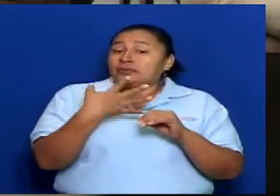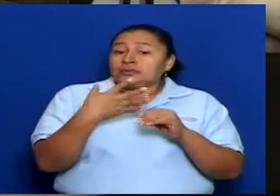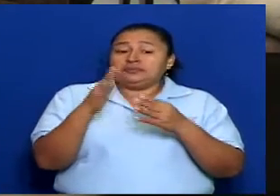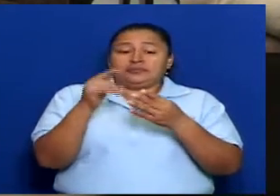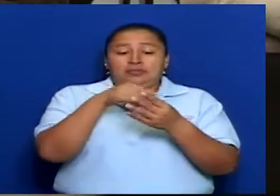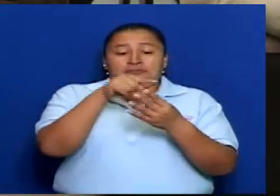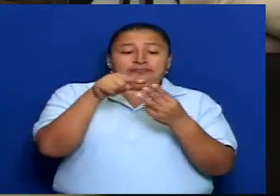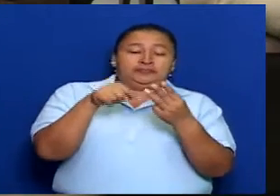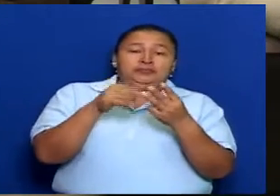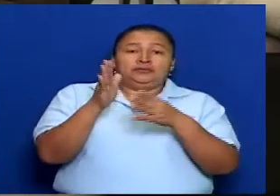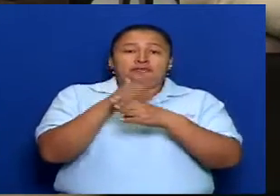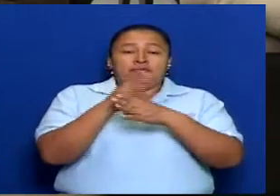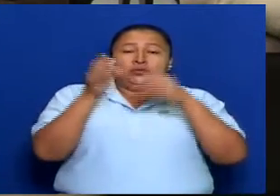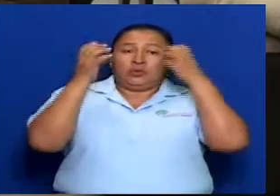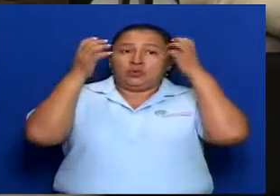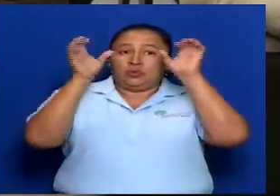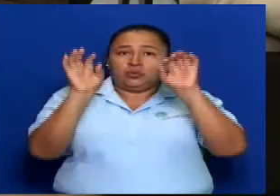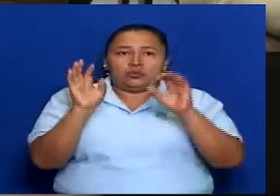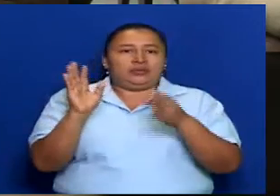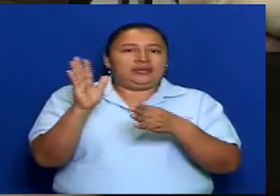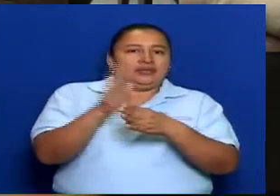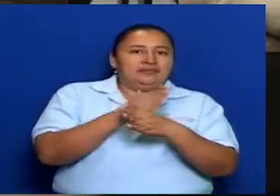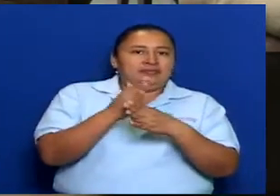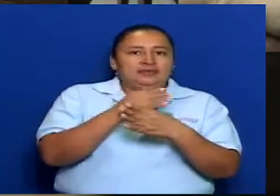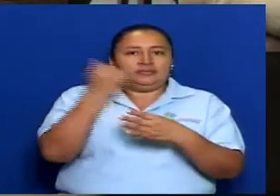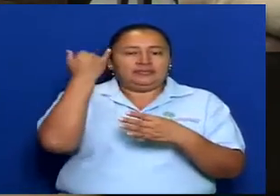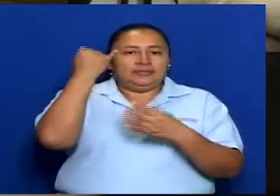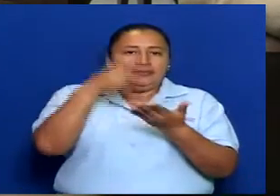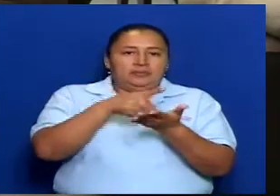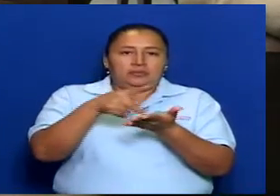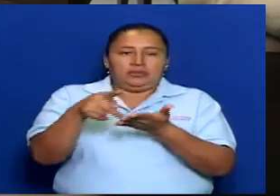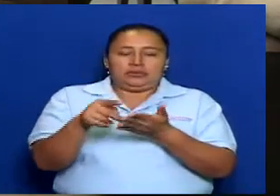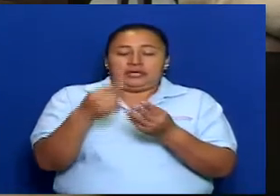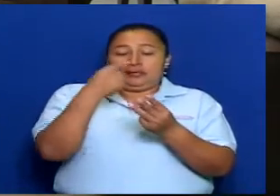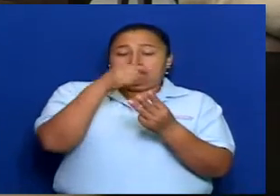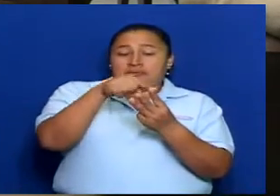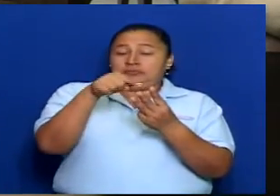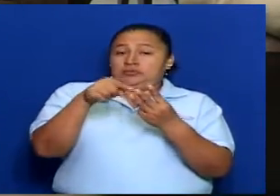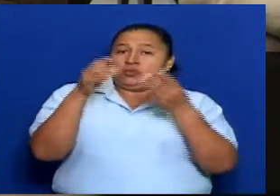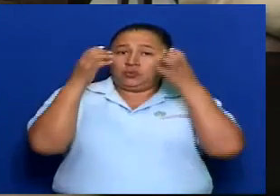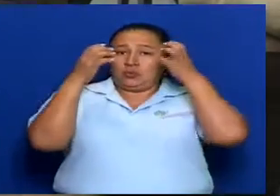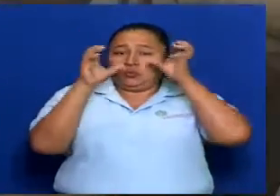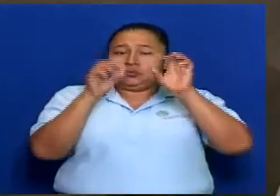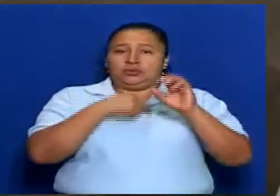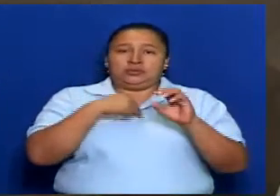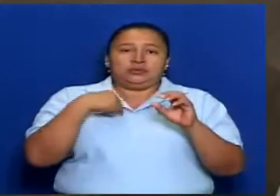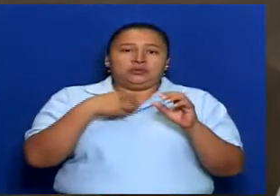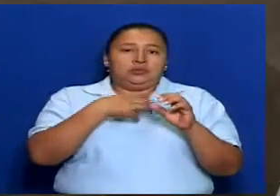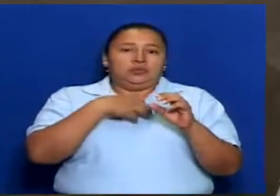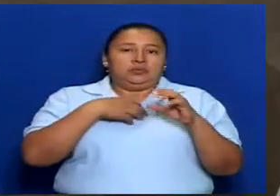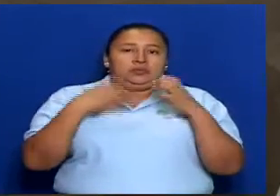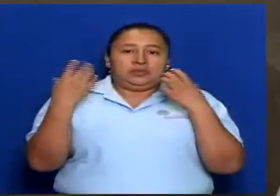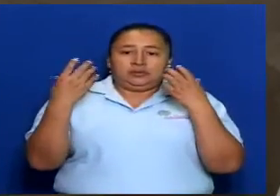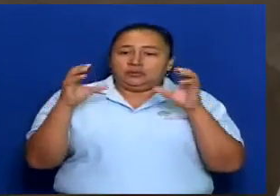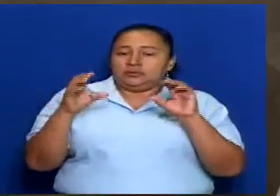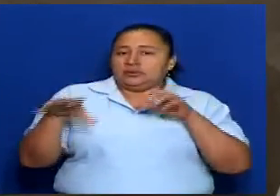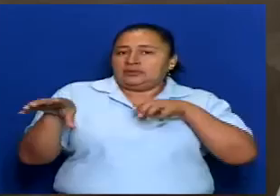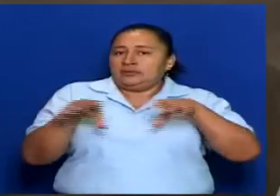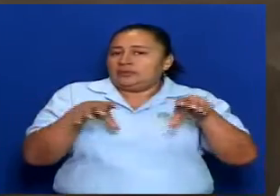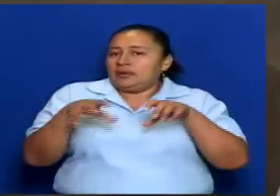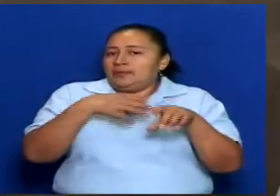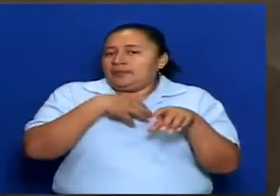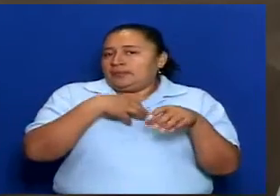diferentes tendencias, cada cultura tiene su forma de hacer cada una de sus acciones, sus